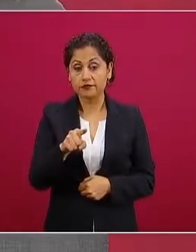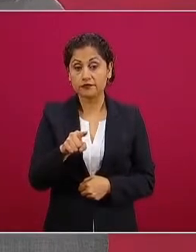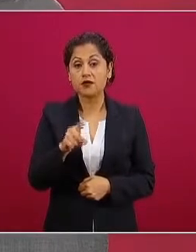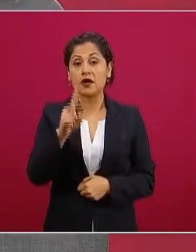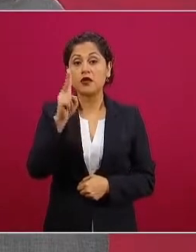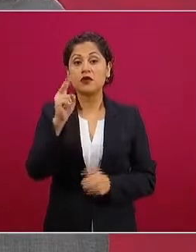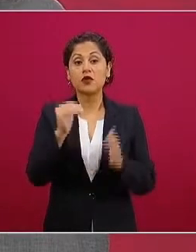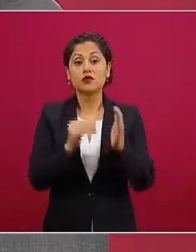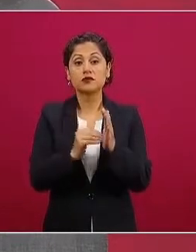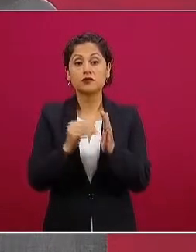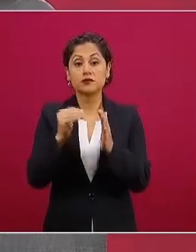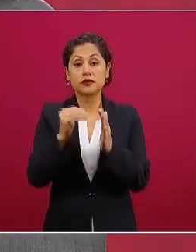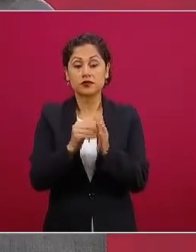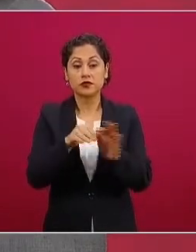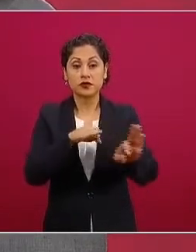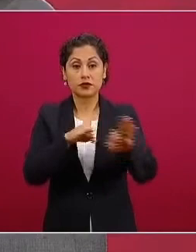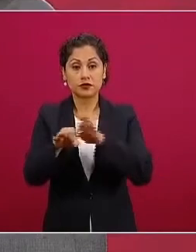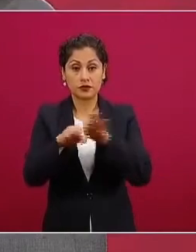empleos,